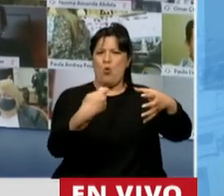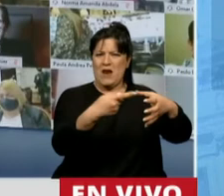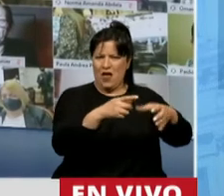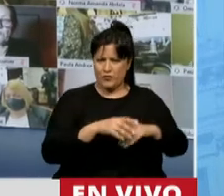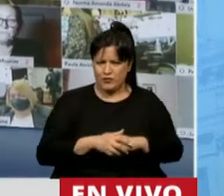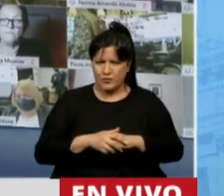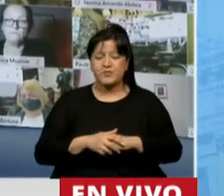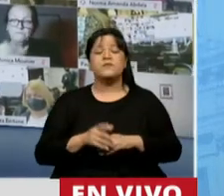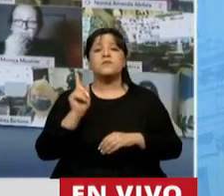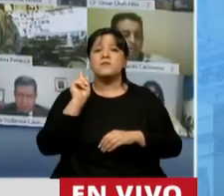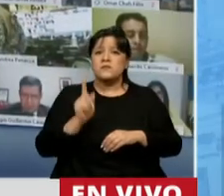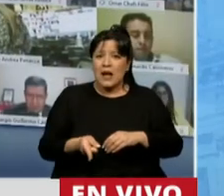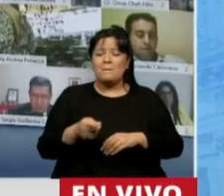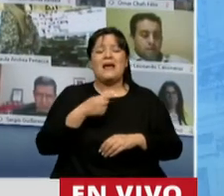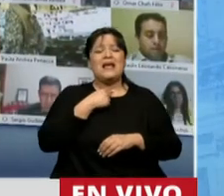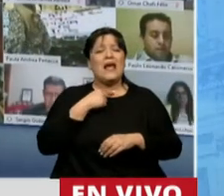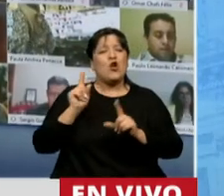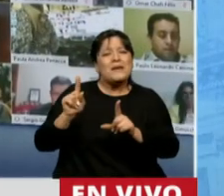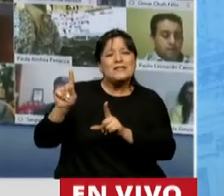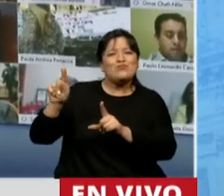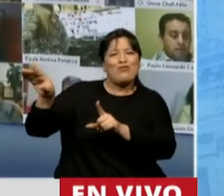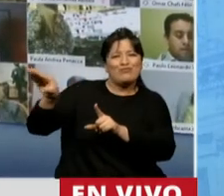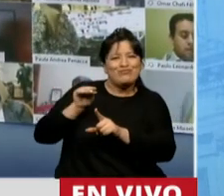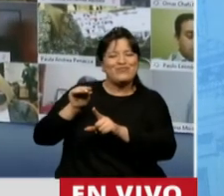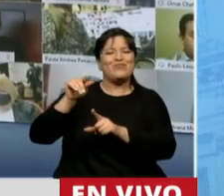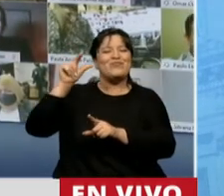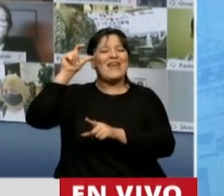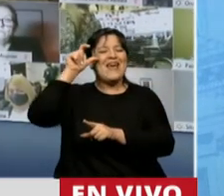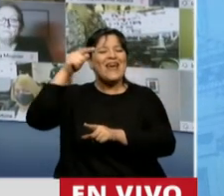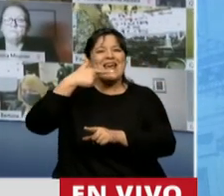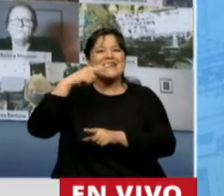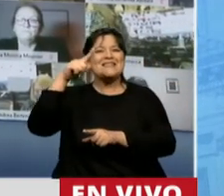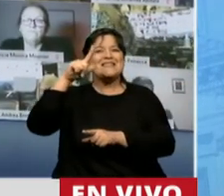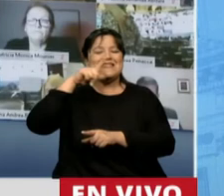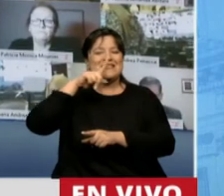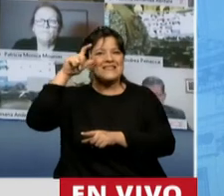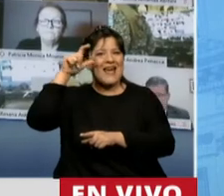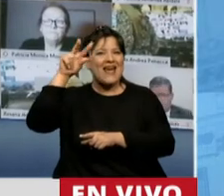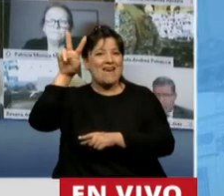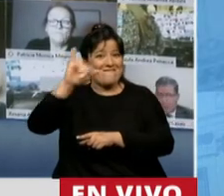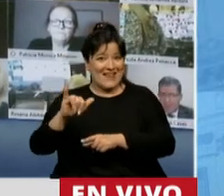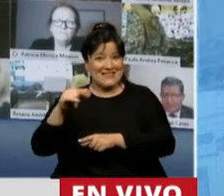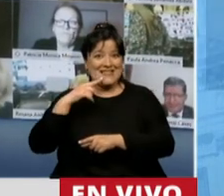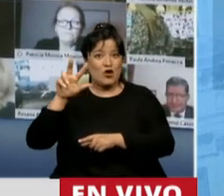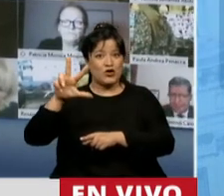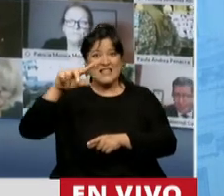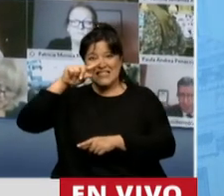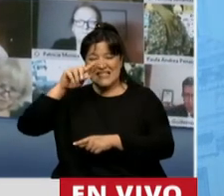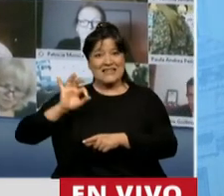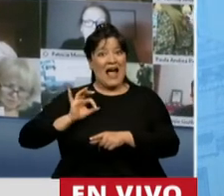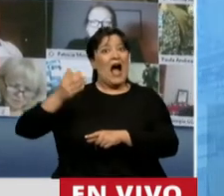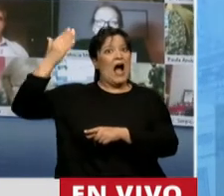quiero tomar palabras del diputado Esteves, quien realmente dijo hace 37 años otra gran verdad,